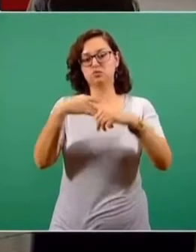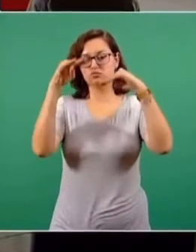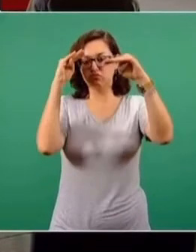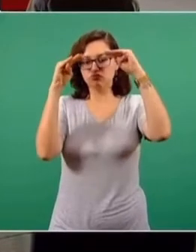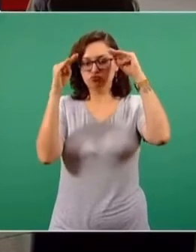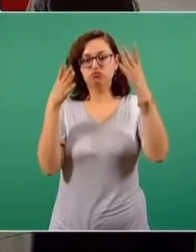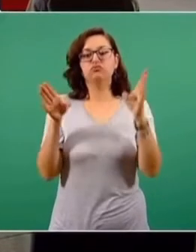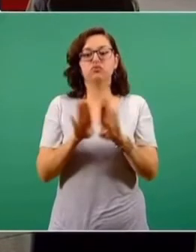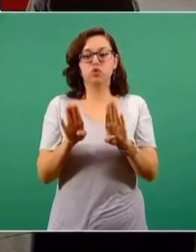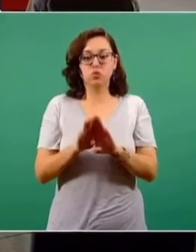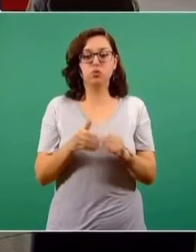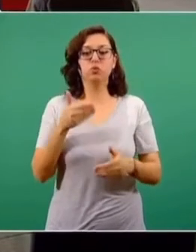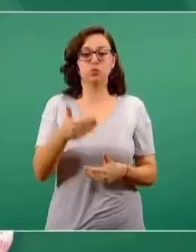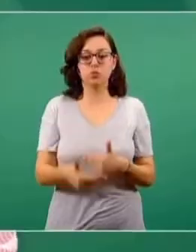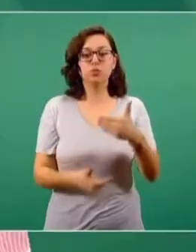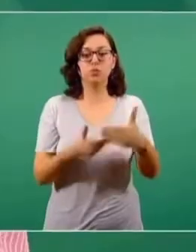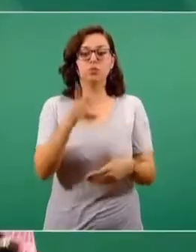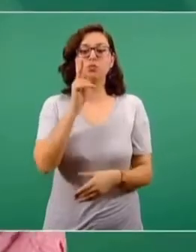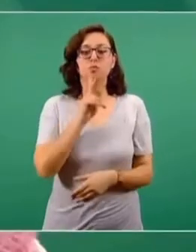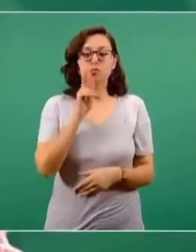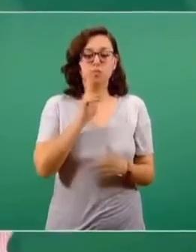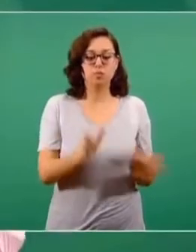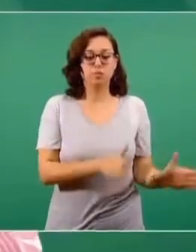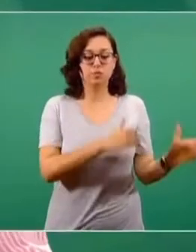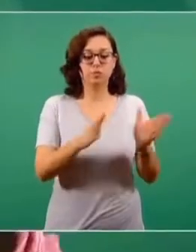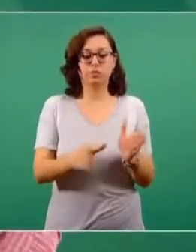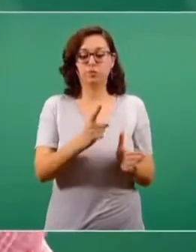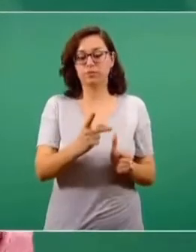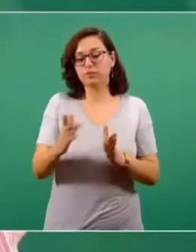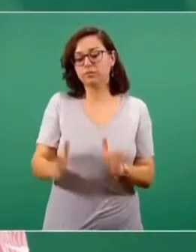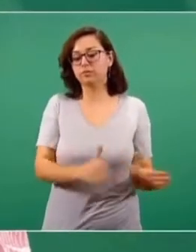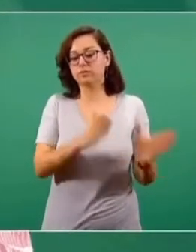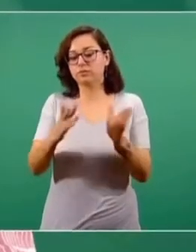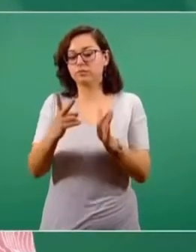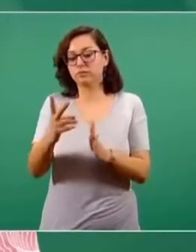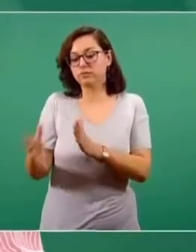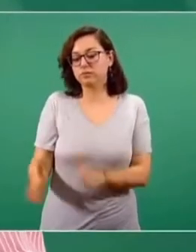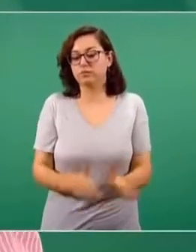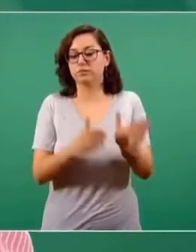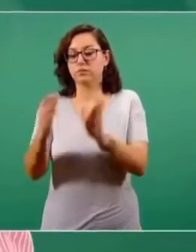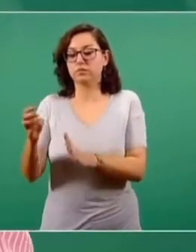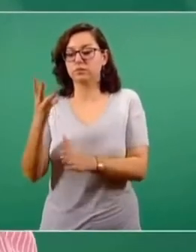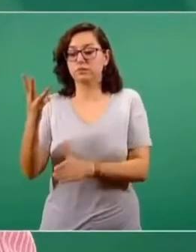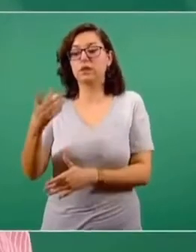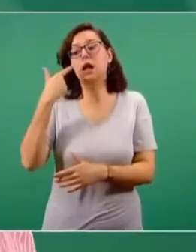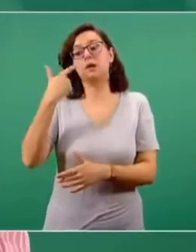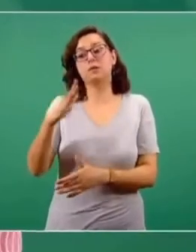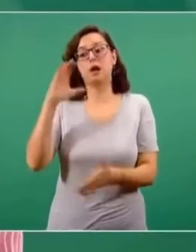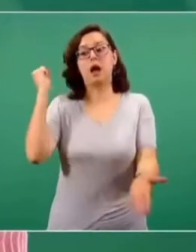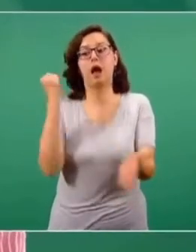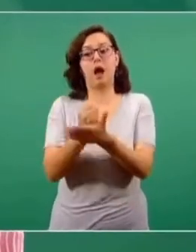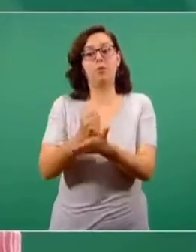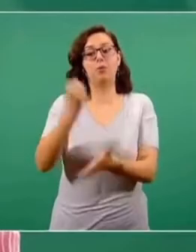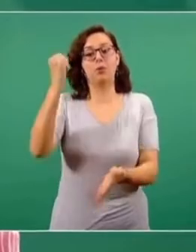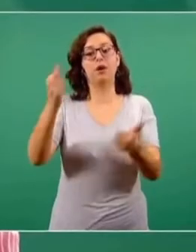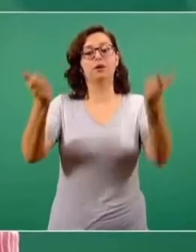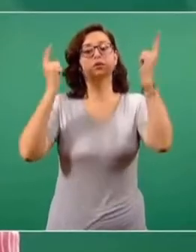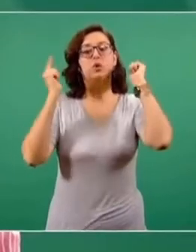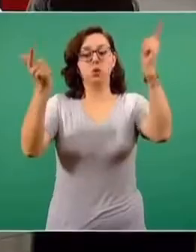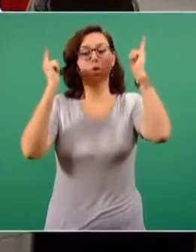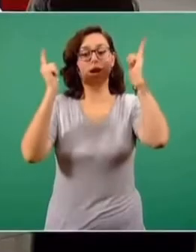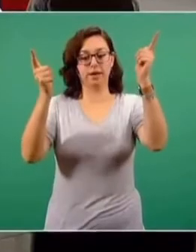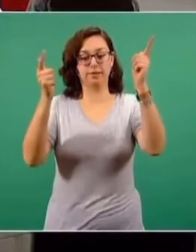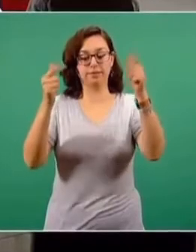a estar viendo los resultados del ensayo clínico fase 1, fase 2 y en su momento fase 3 y ojalá lleguemos a un punto